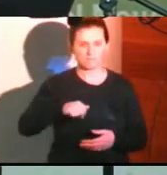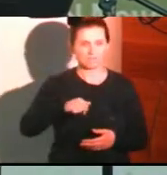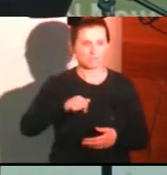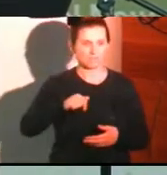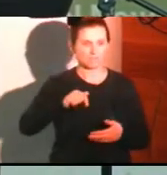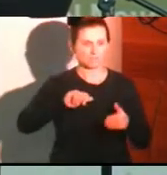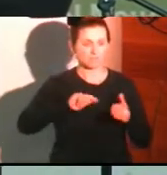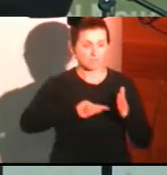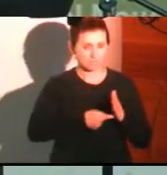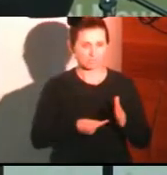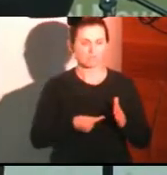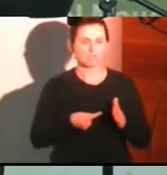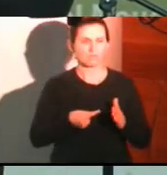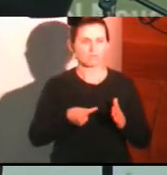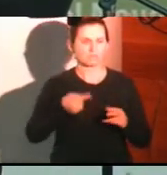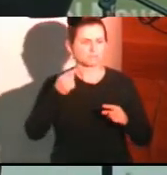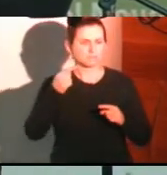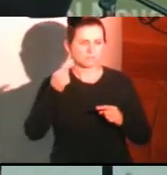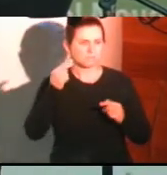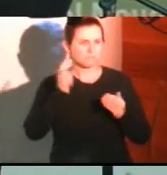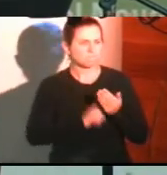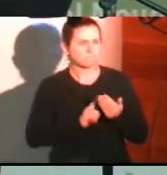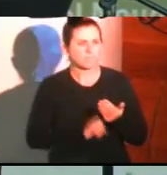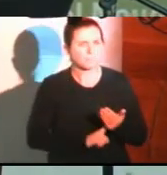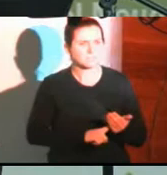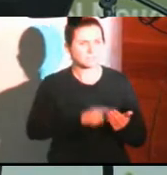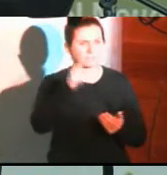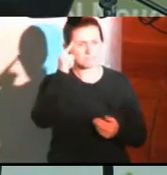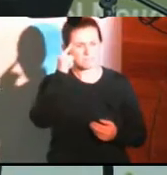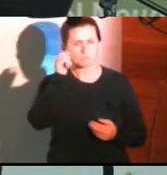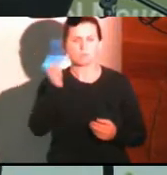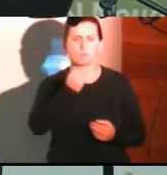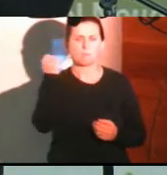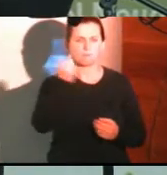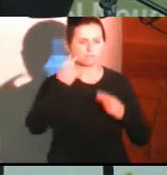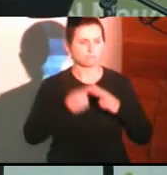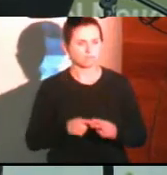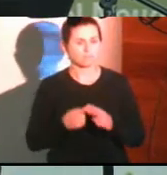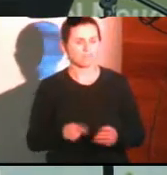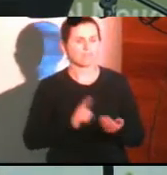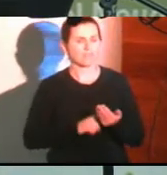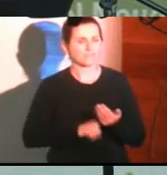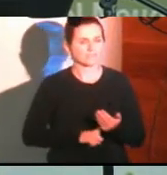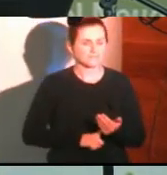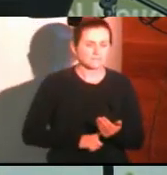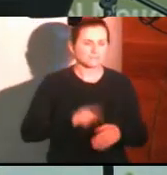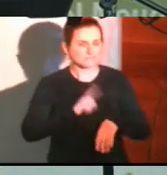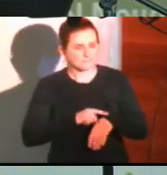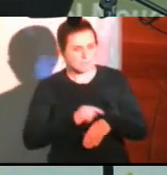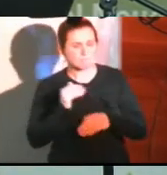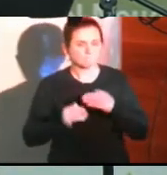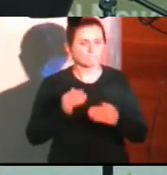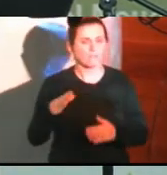ha tomado decisiones en cuanto a las tecnologías, nos está llevando su tiempo, pero hoy vemos